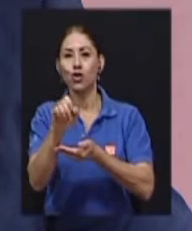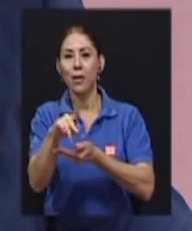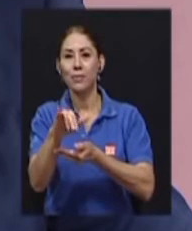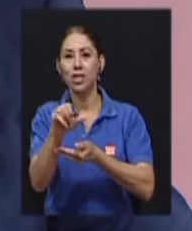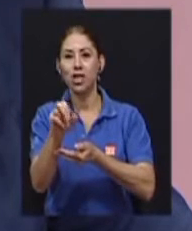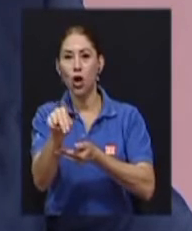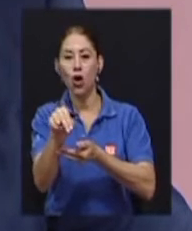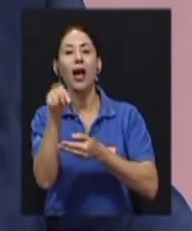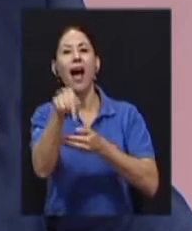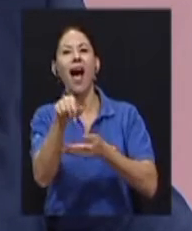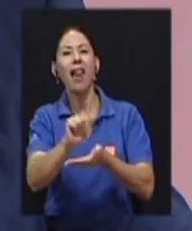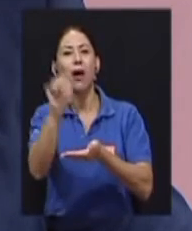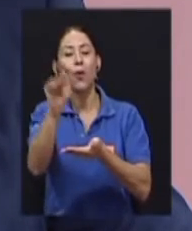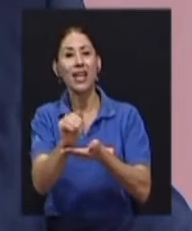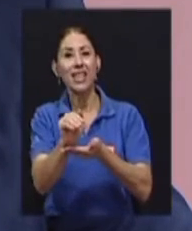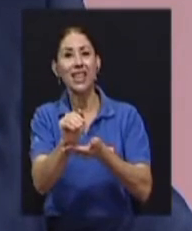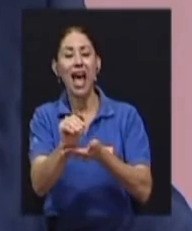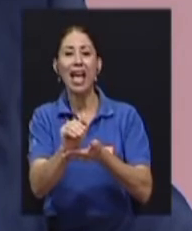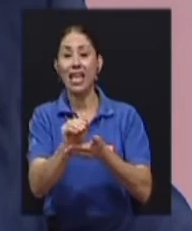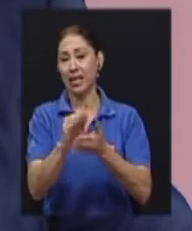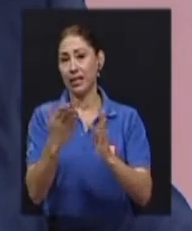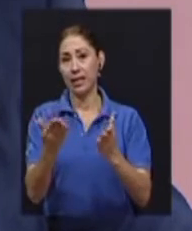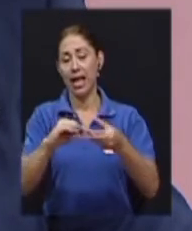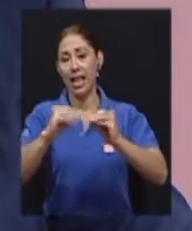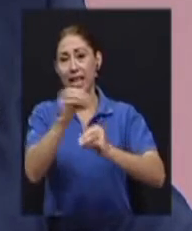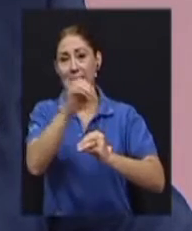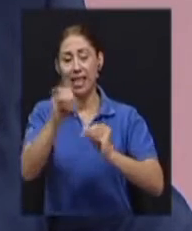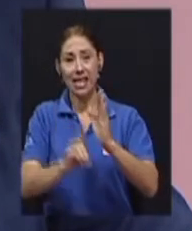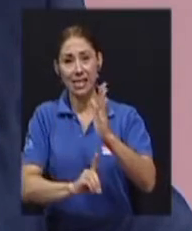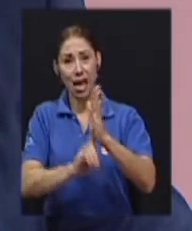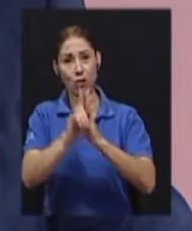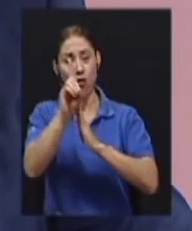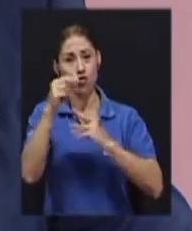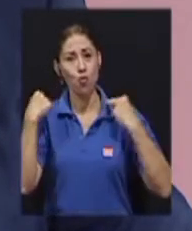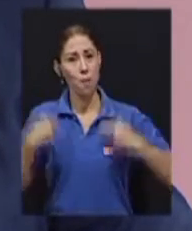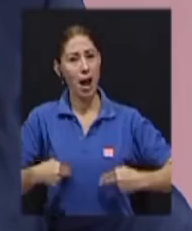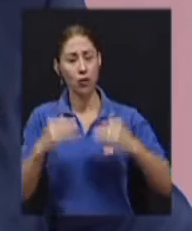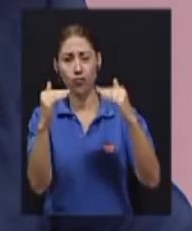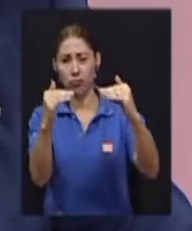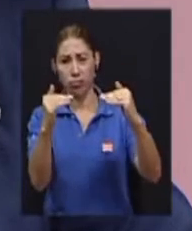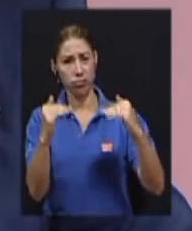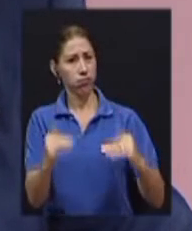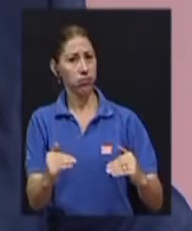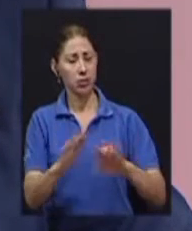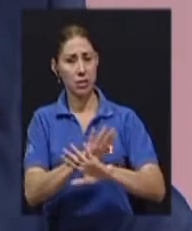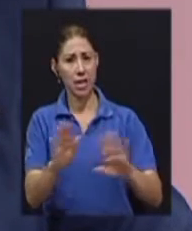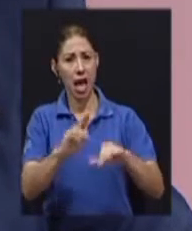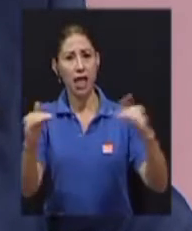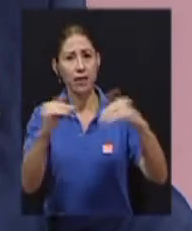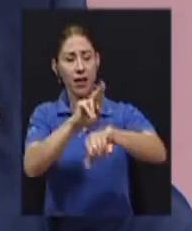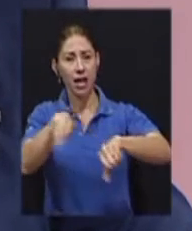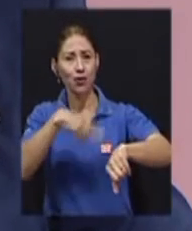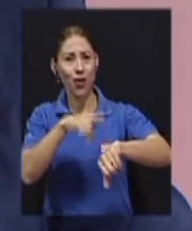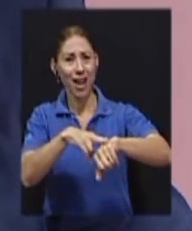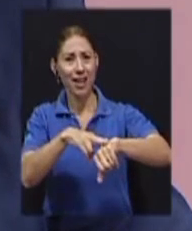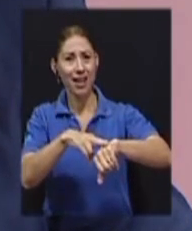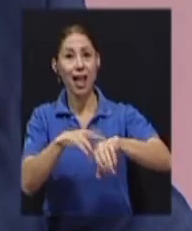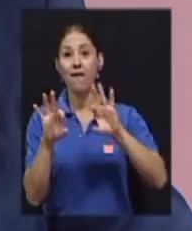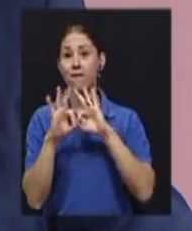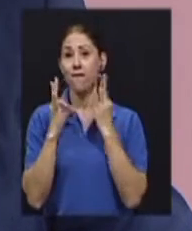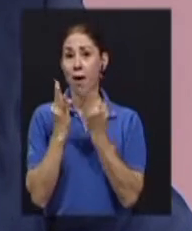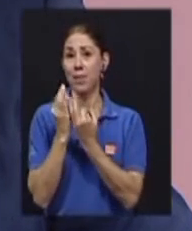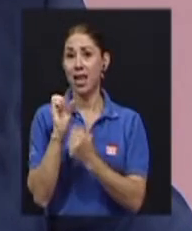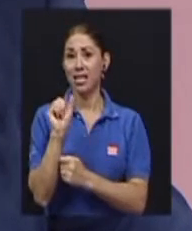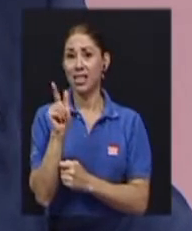a nivel nacional y por ende fue donde la familia salesiana detectó hace bastantes años que tenía que ser el lugar donde